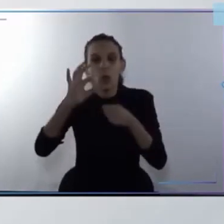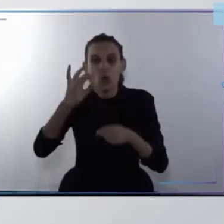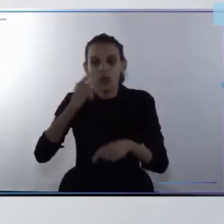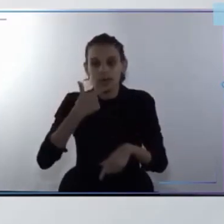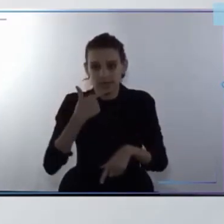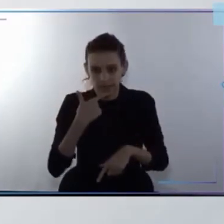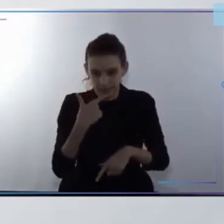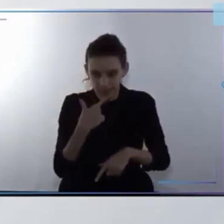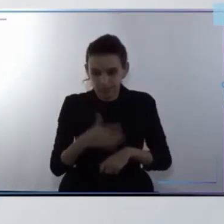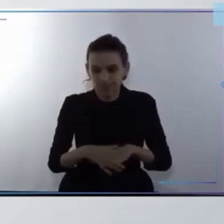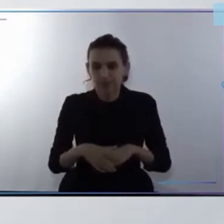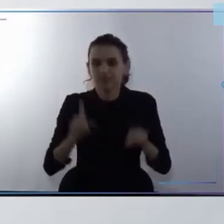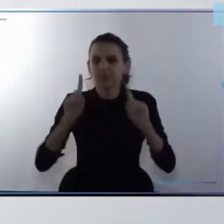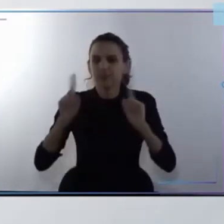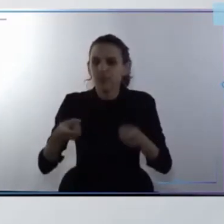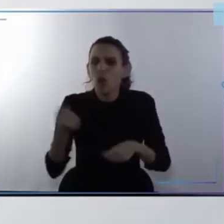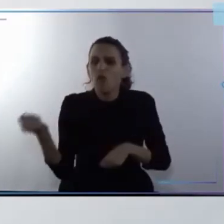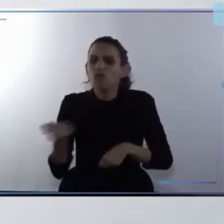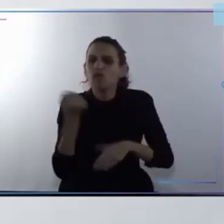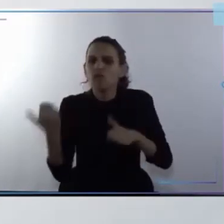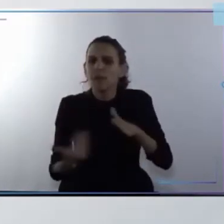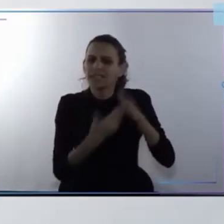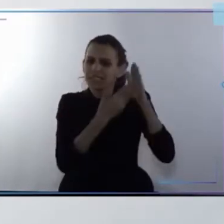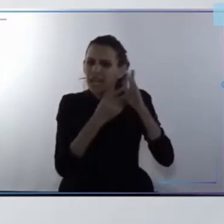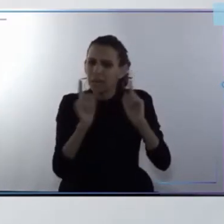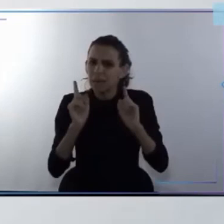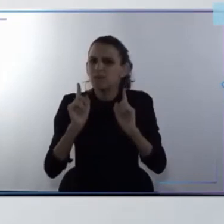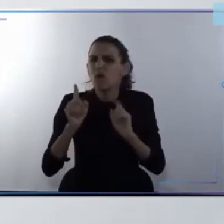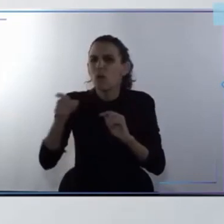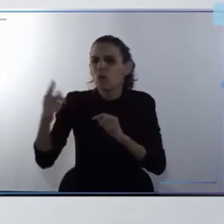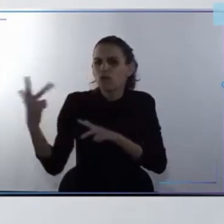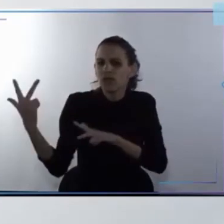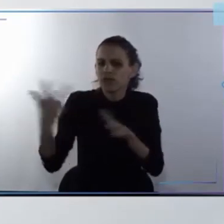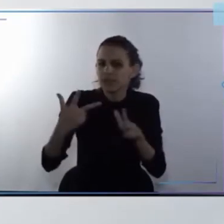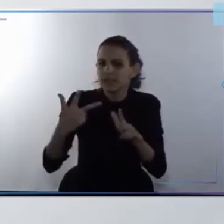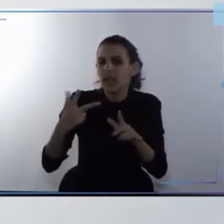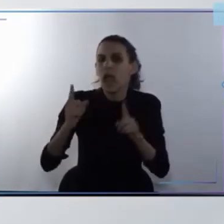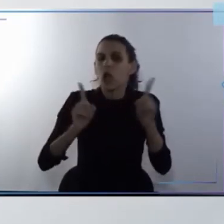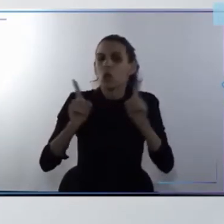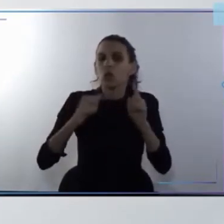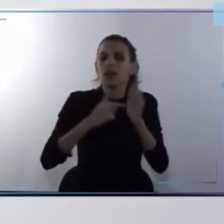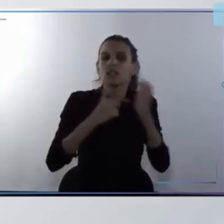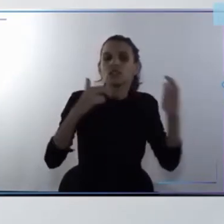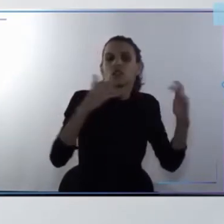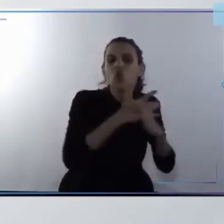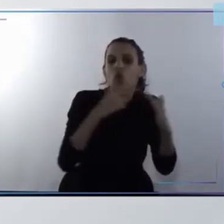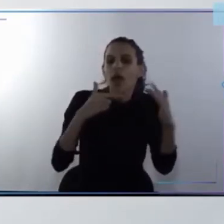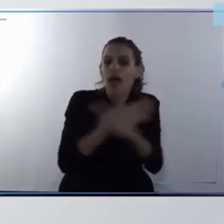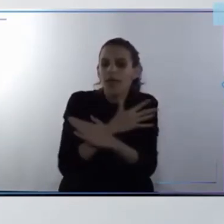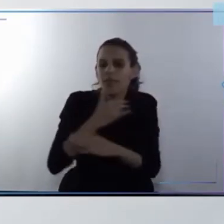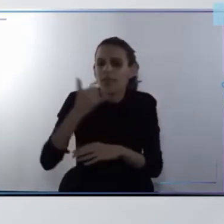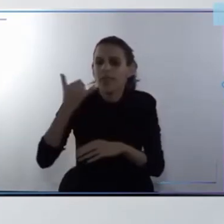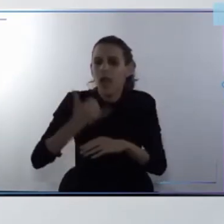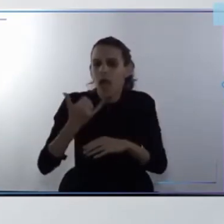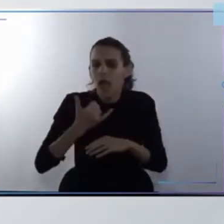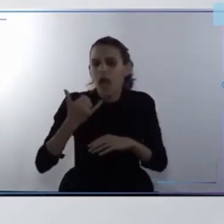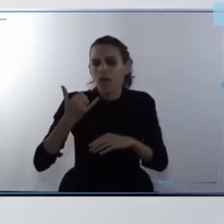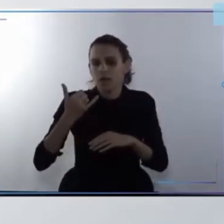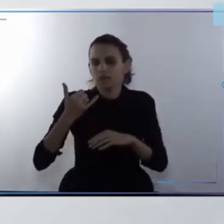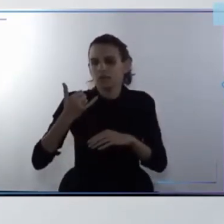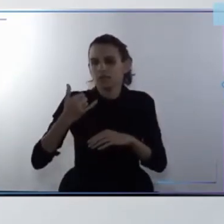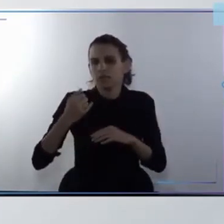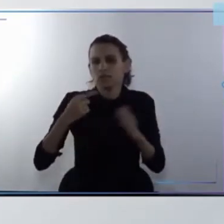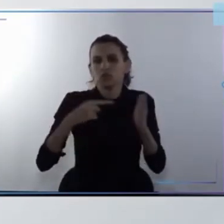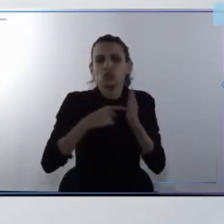fundamental un poco con lo que venías diciendo vos es que aquellas ciudades en las que reina o impera la improvisación son ciudades menos